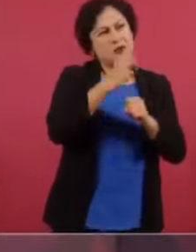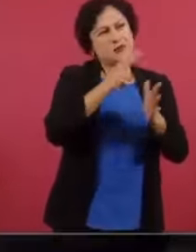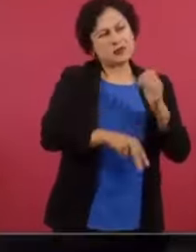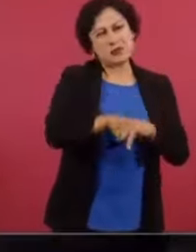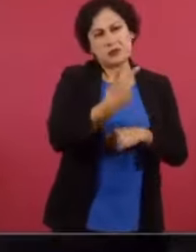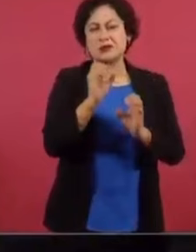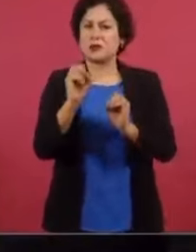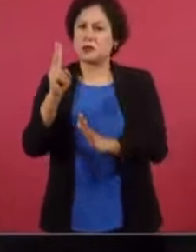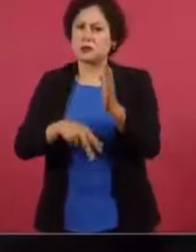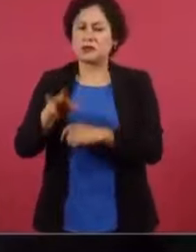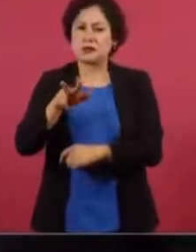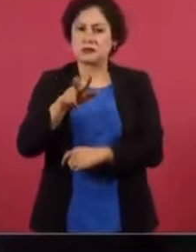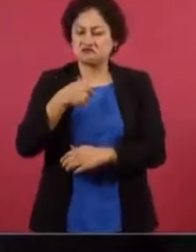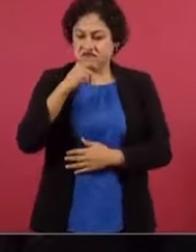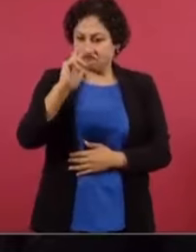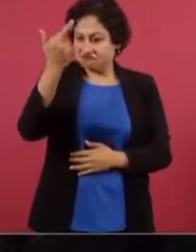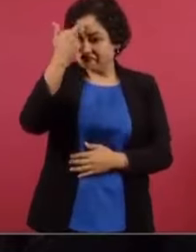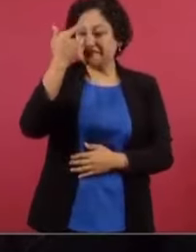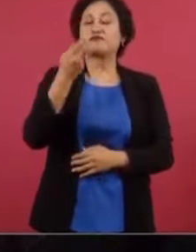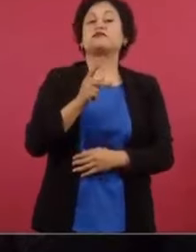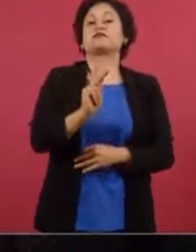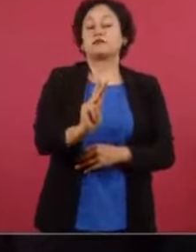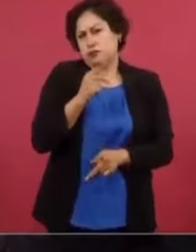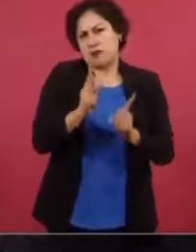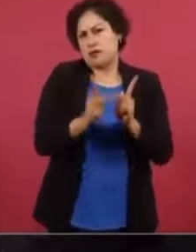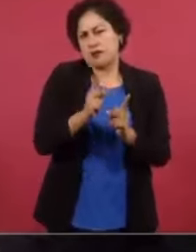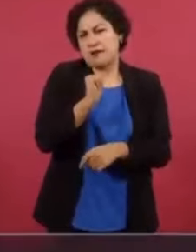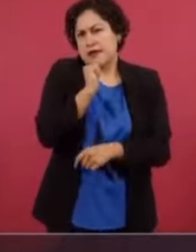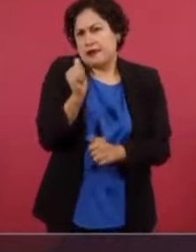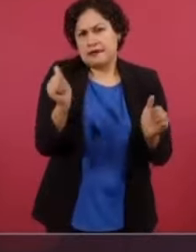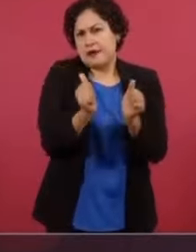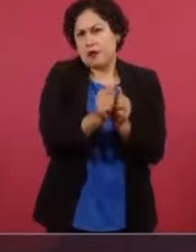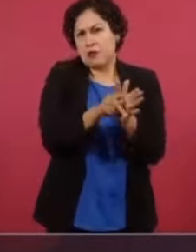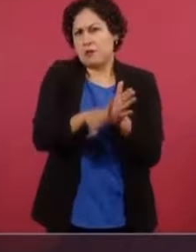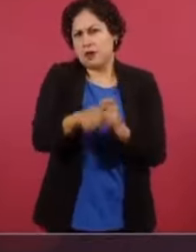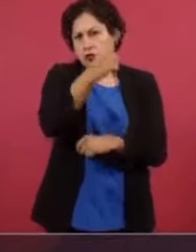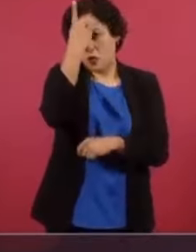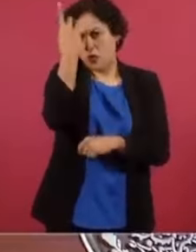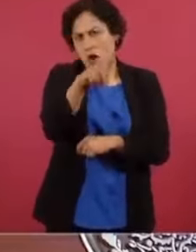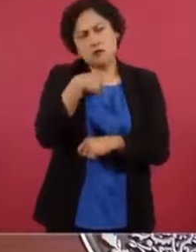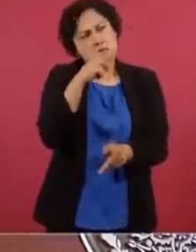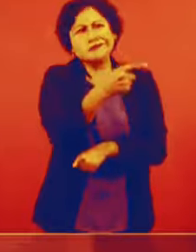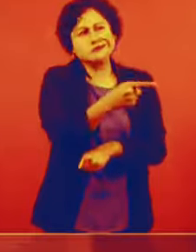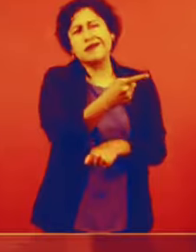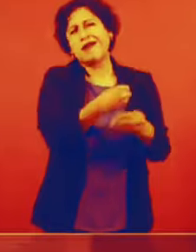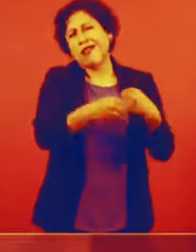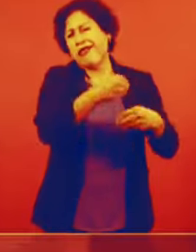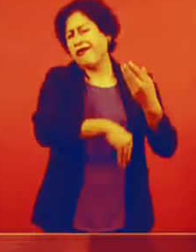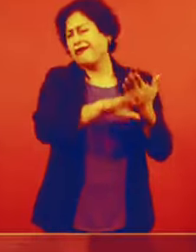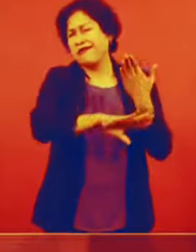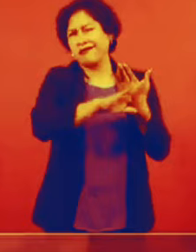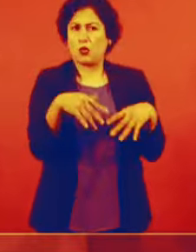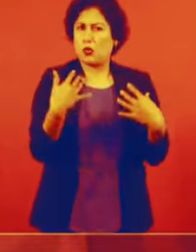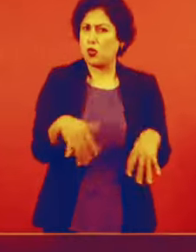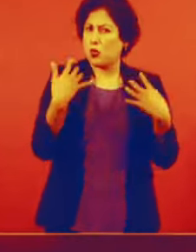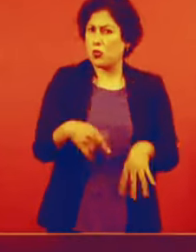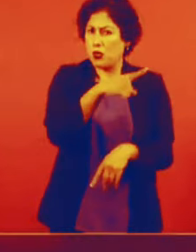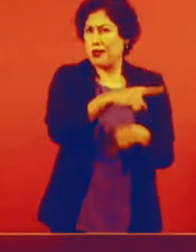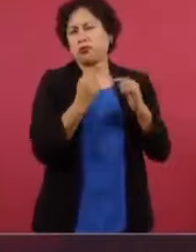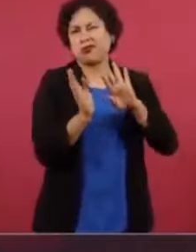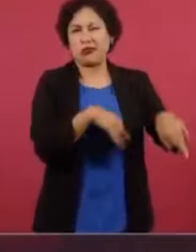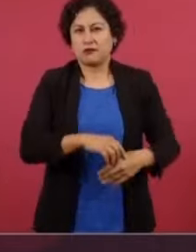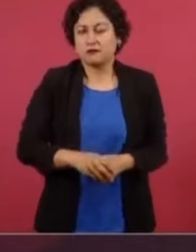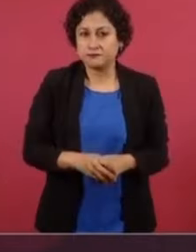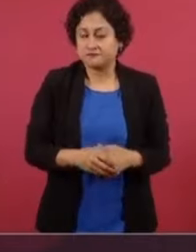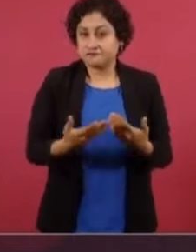yo no hablaba con Juan Francisco, el El Universal tenía mucho tiempo precisamente por eso, por la forma tan vil en que nos habían